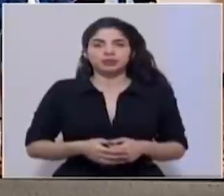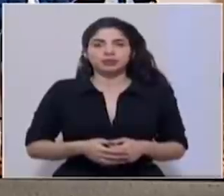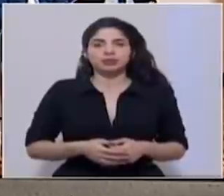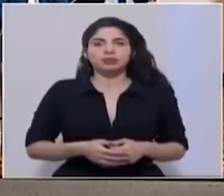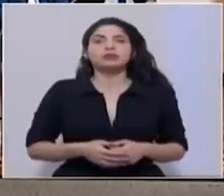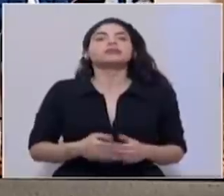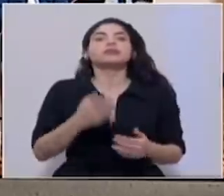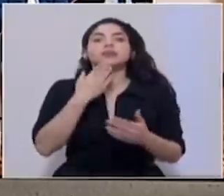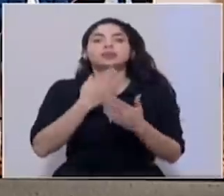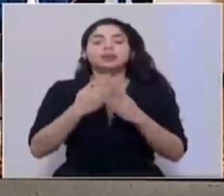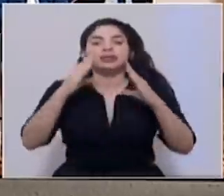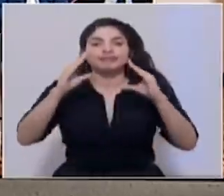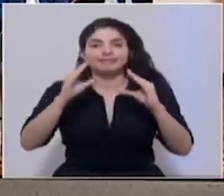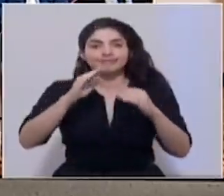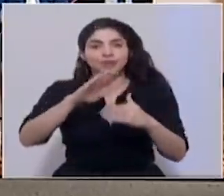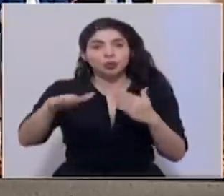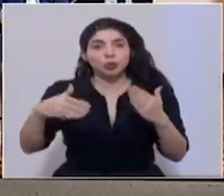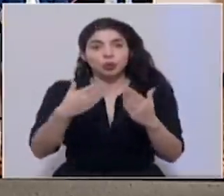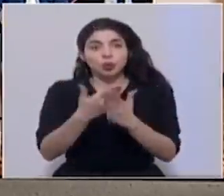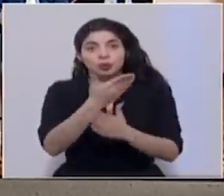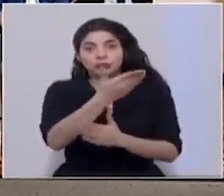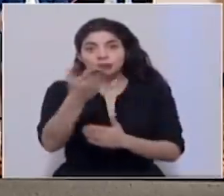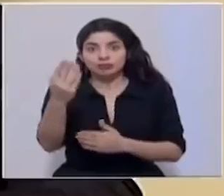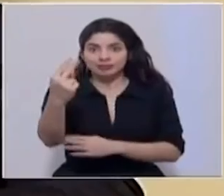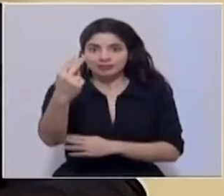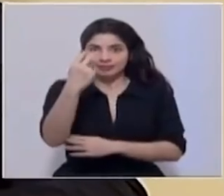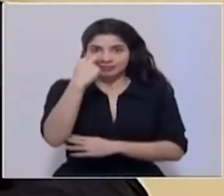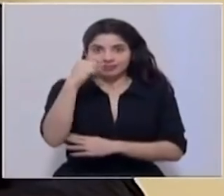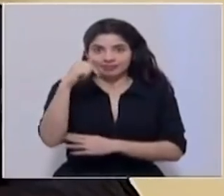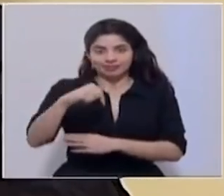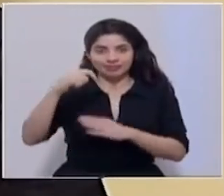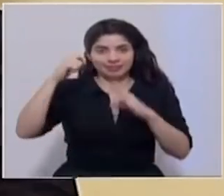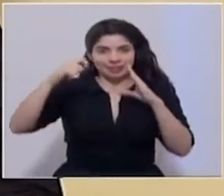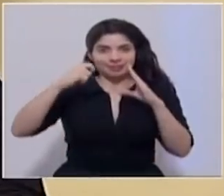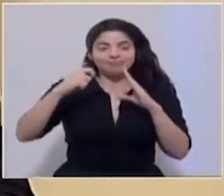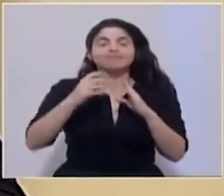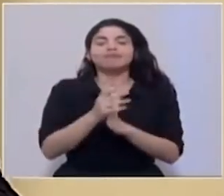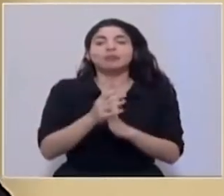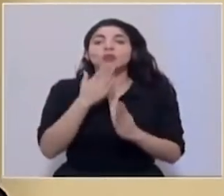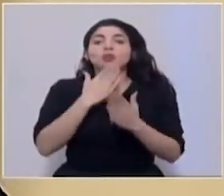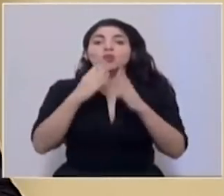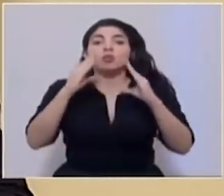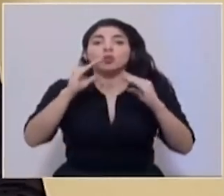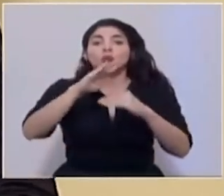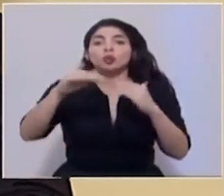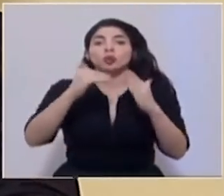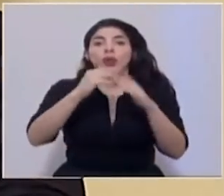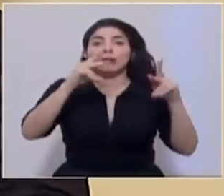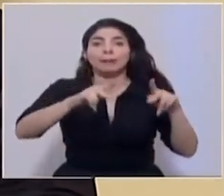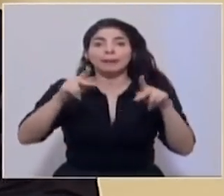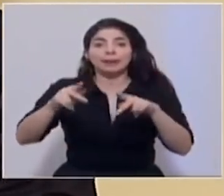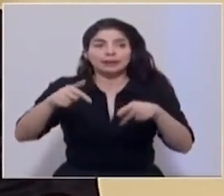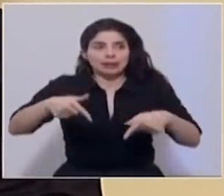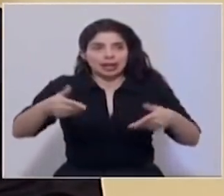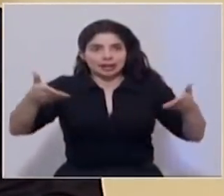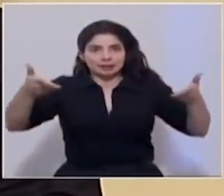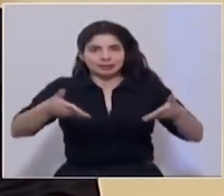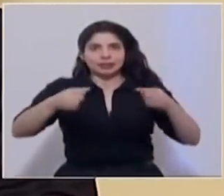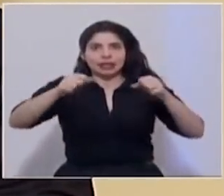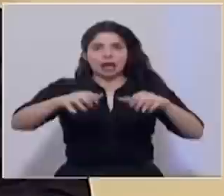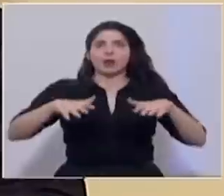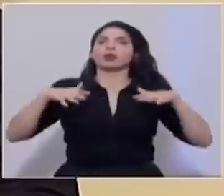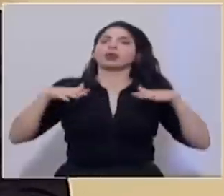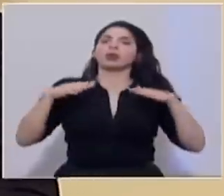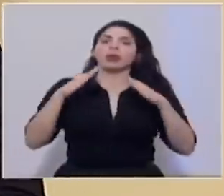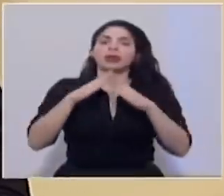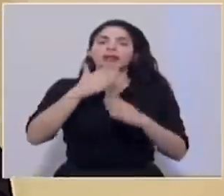Muy buenas tardes a todas las personas que siguen a la transmisión y muy buenas tardes a todas las personas acá en el auditorio de